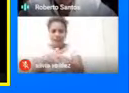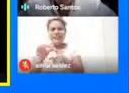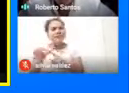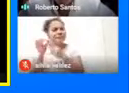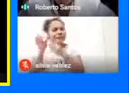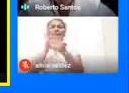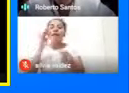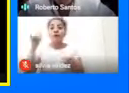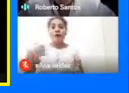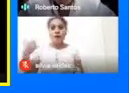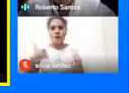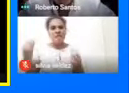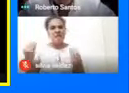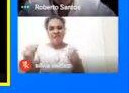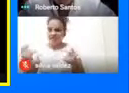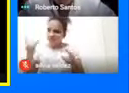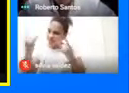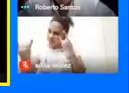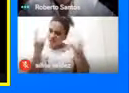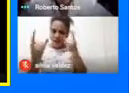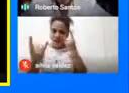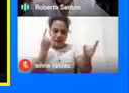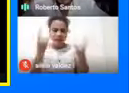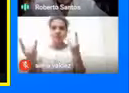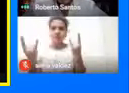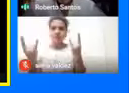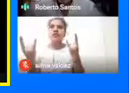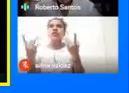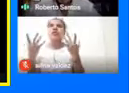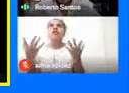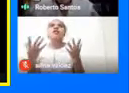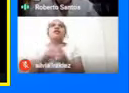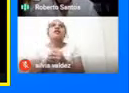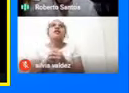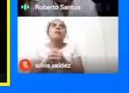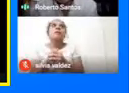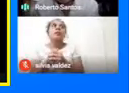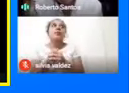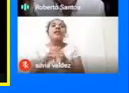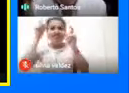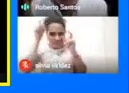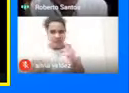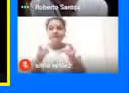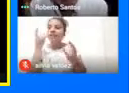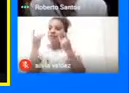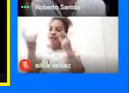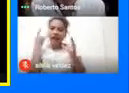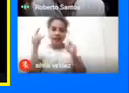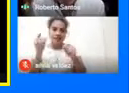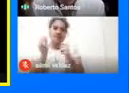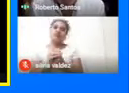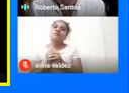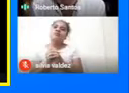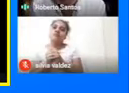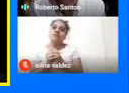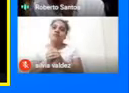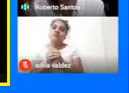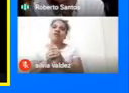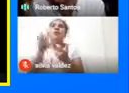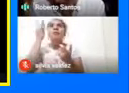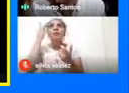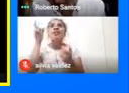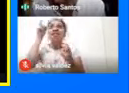A los jóvenes Para que se interesen Por lo que Deben interesarse Por lo que